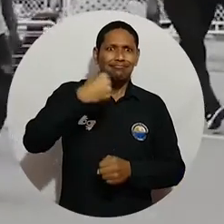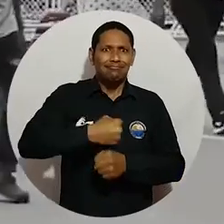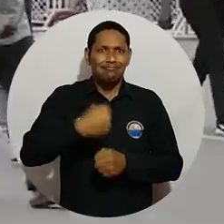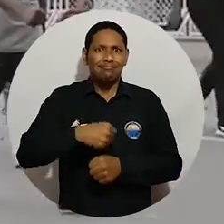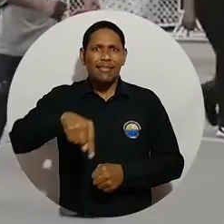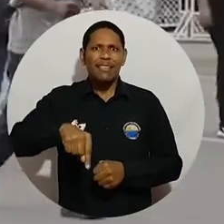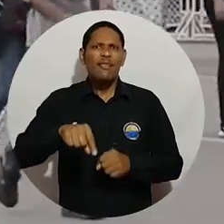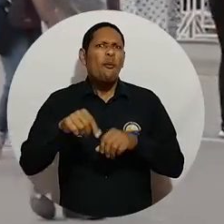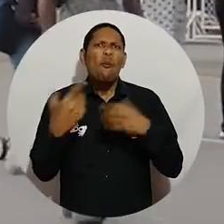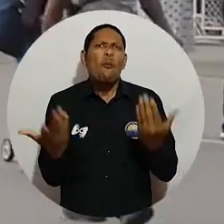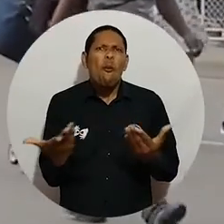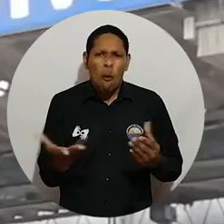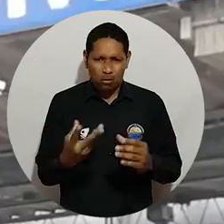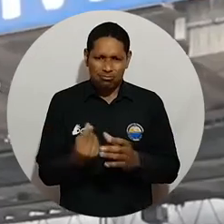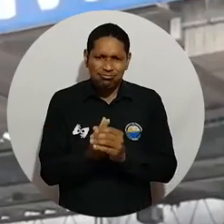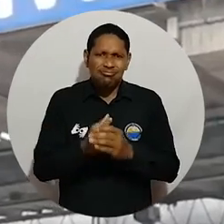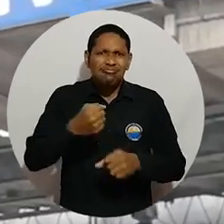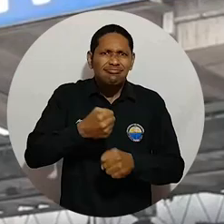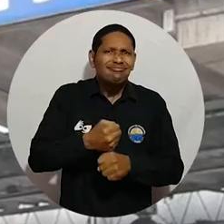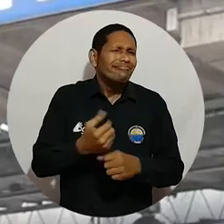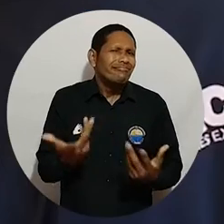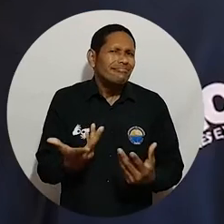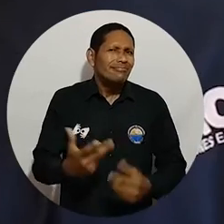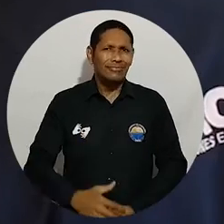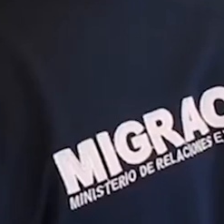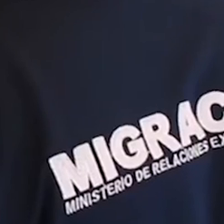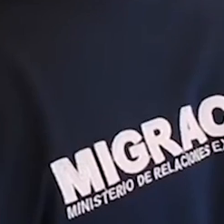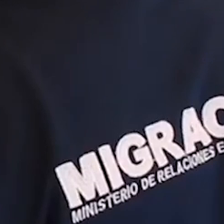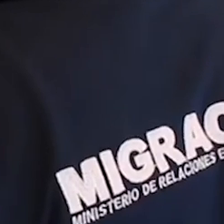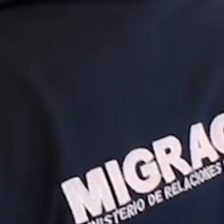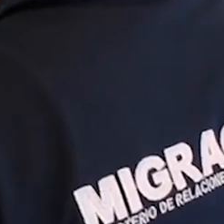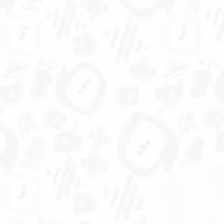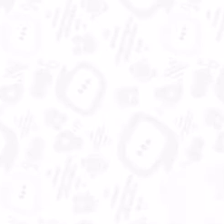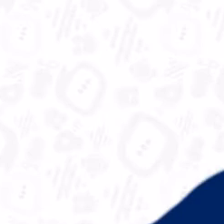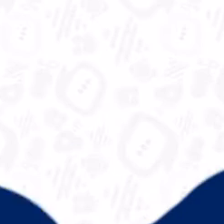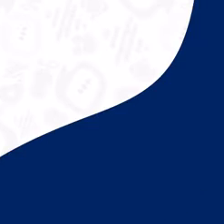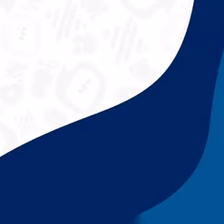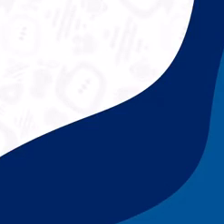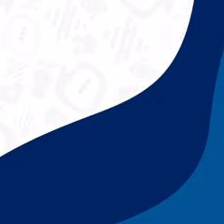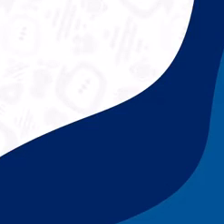Trabajar en Colombia, ¿Cómo va la inclusión laboral de las personas provenientes de Venezuela?